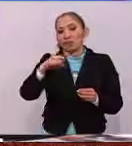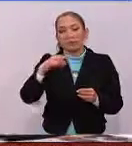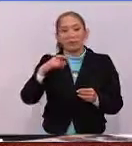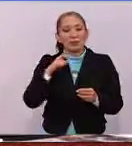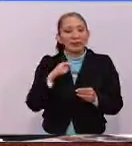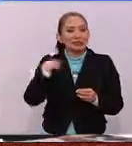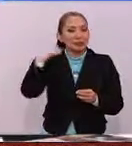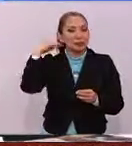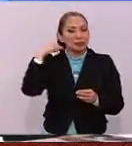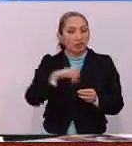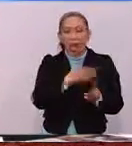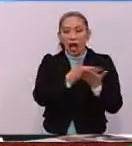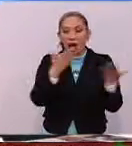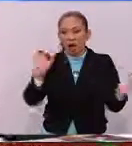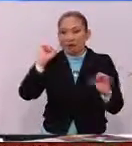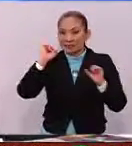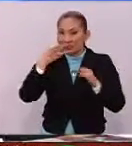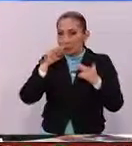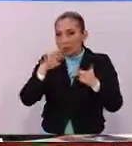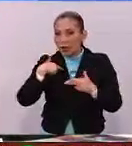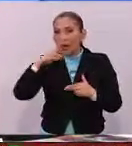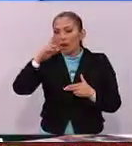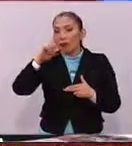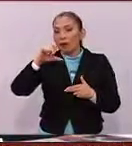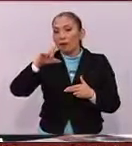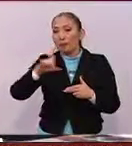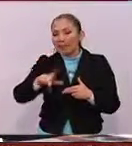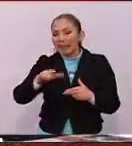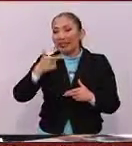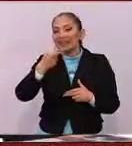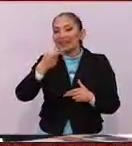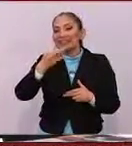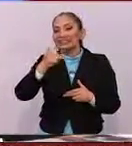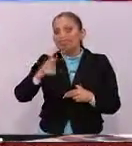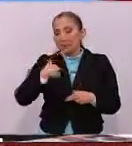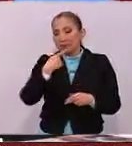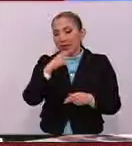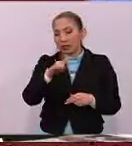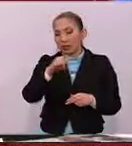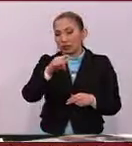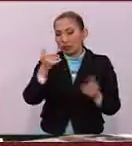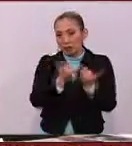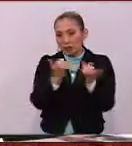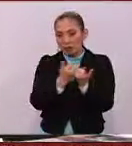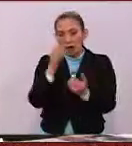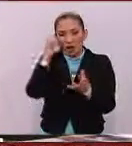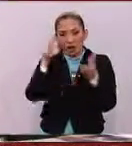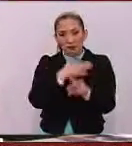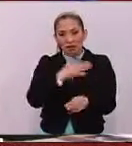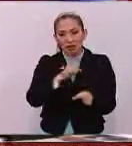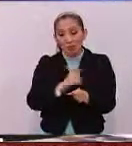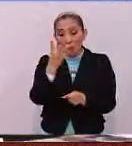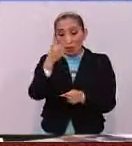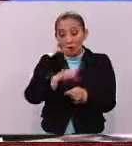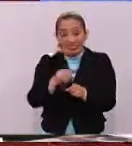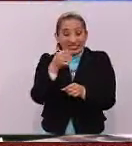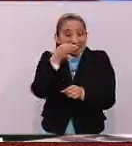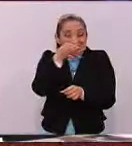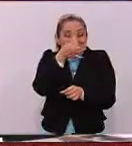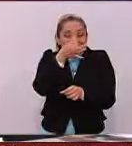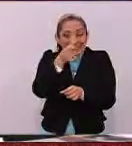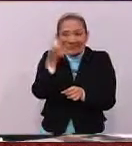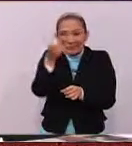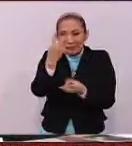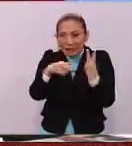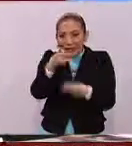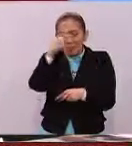Y desde Michoacán nos vamos a Chihuahua, allá se encuentra Rommel García, también corresponsal de Notimex. Muy buenos días, Rommel. A cuatro días de que llegue el Papa